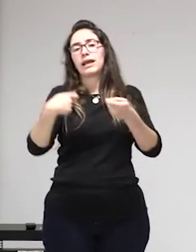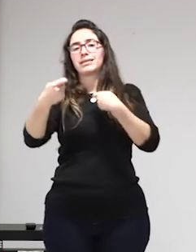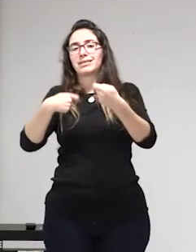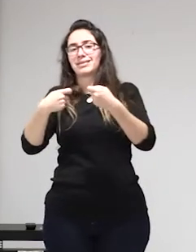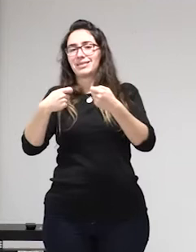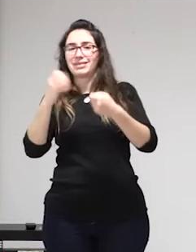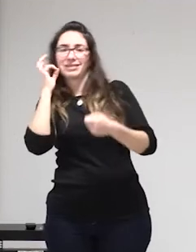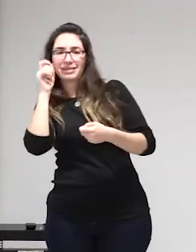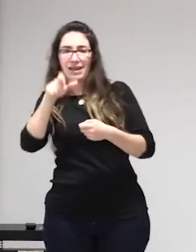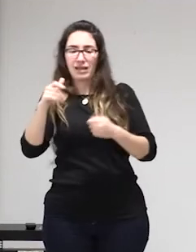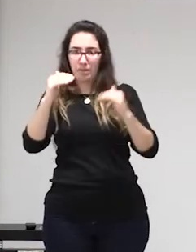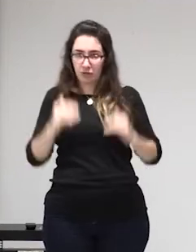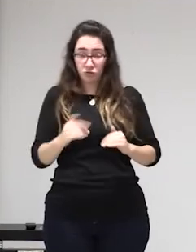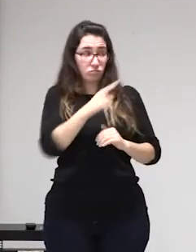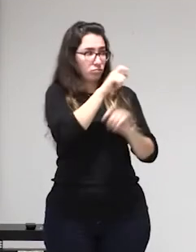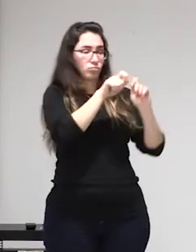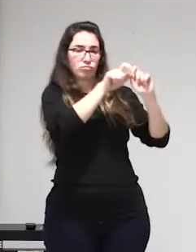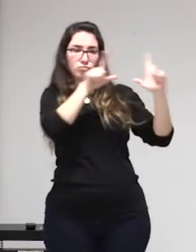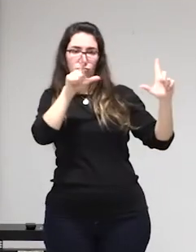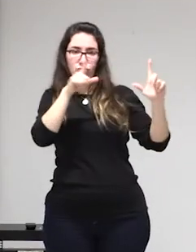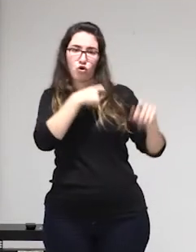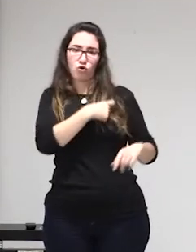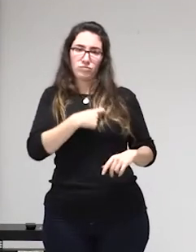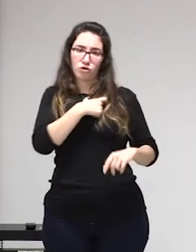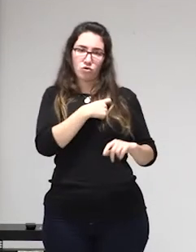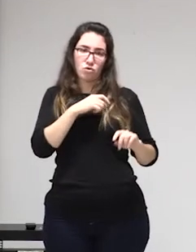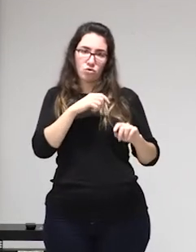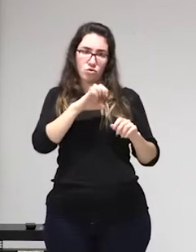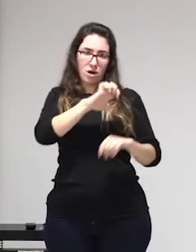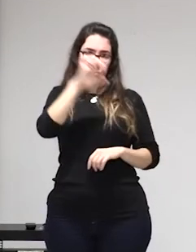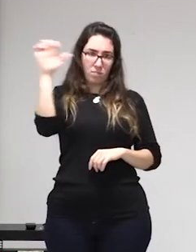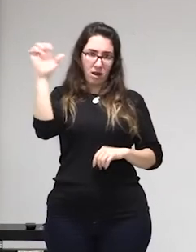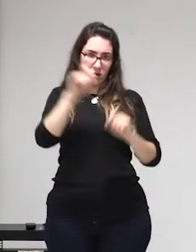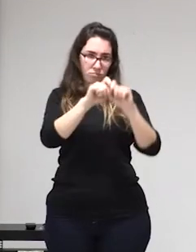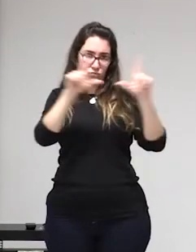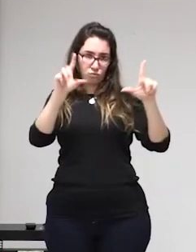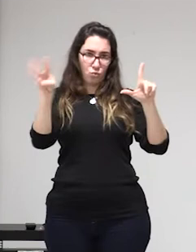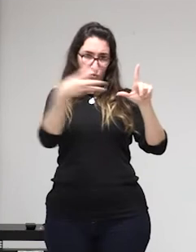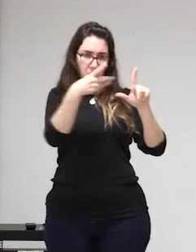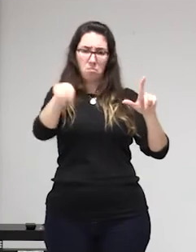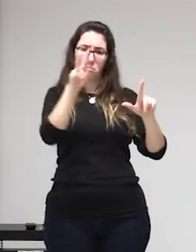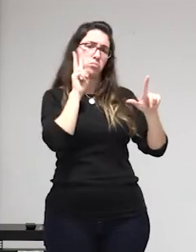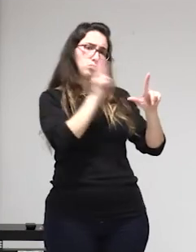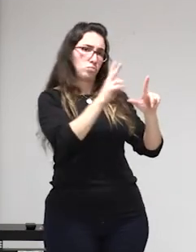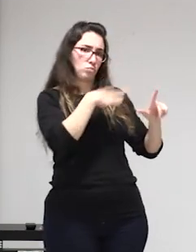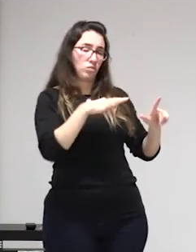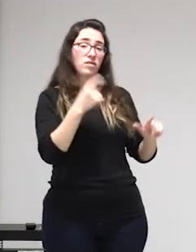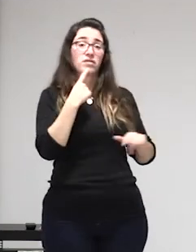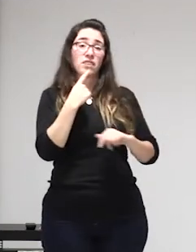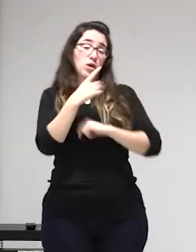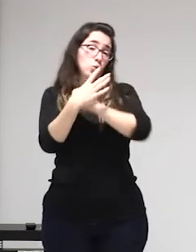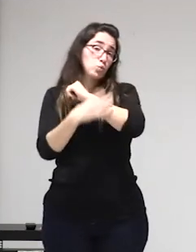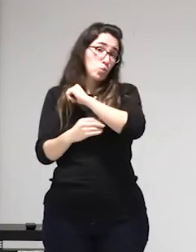si te parece pasos quedaban un par de temas si dime dime que quieres comentar hombre pues quedaba por ejemplo el tema de la trata no